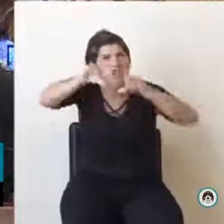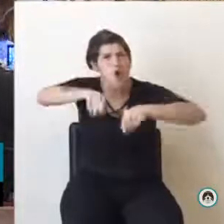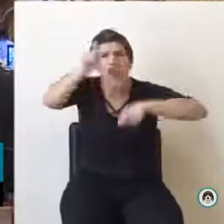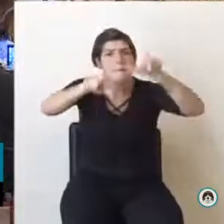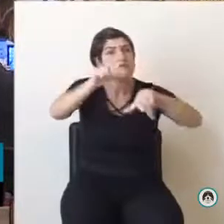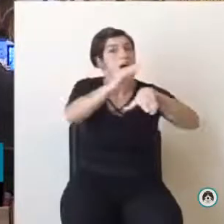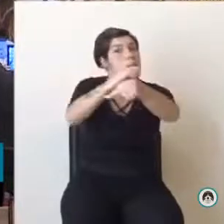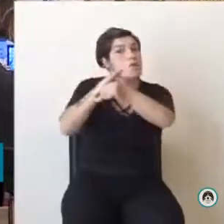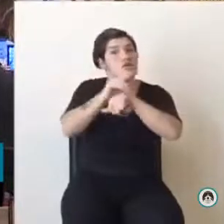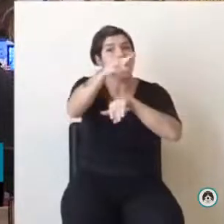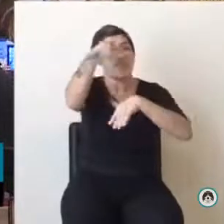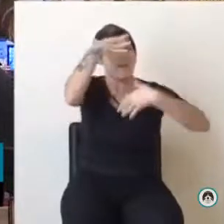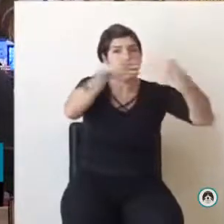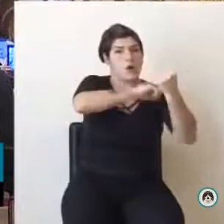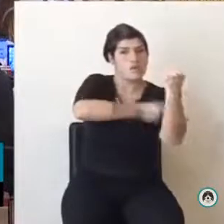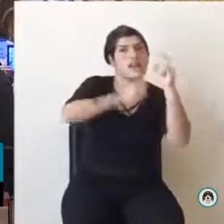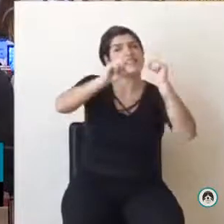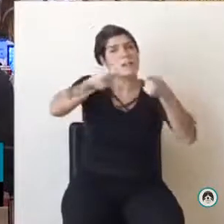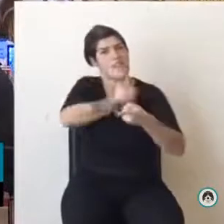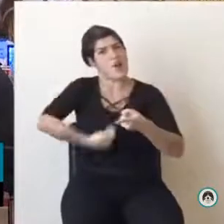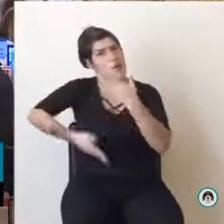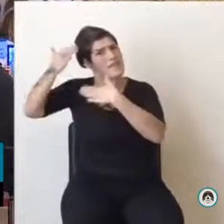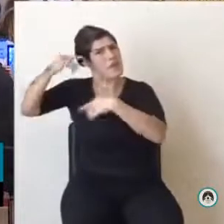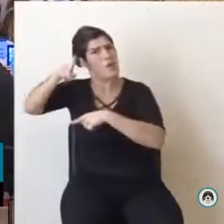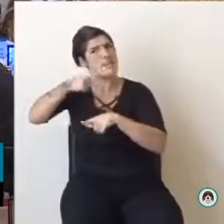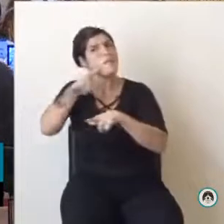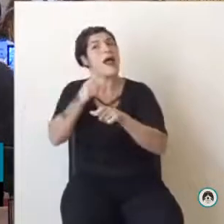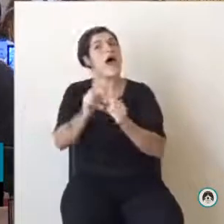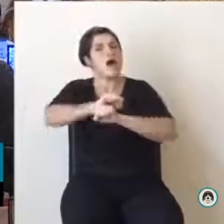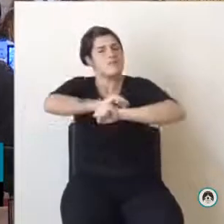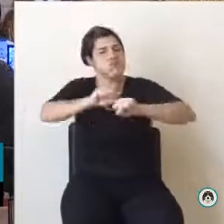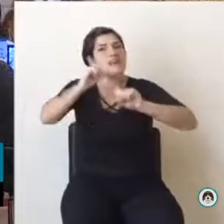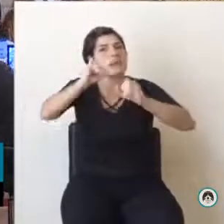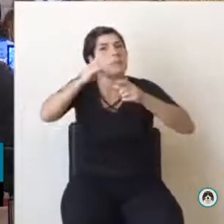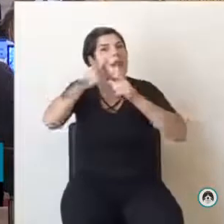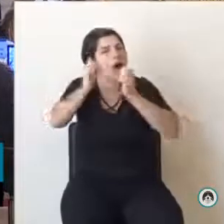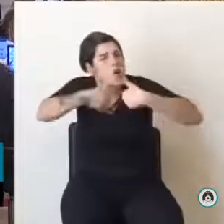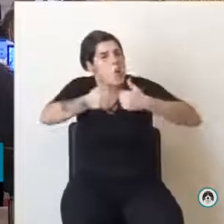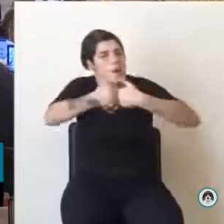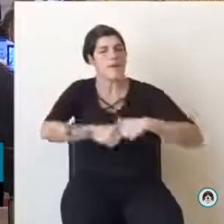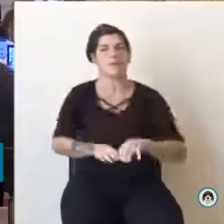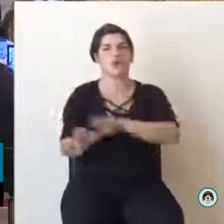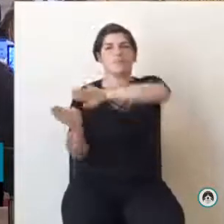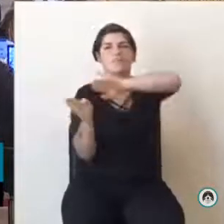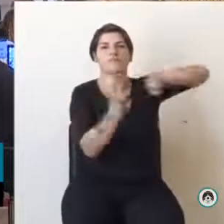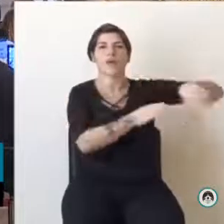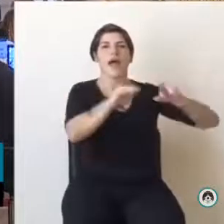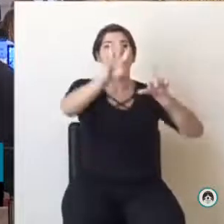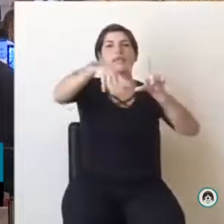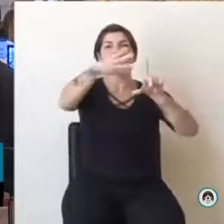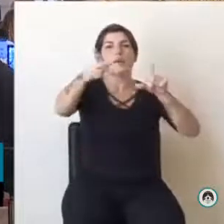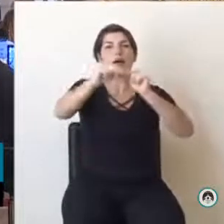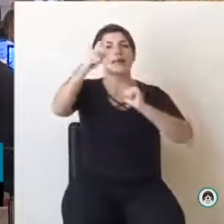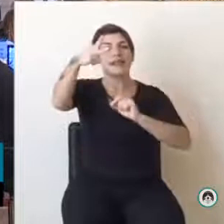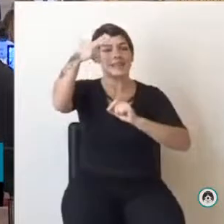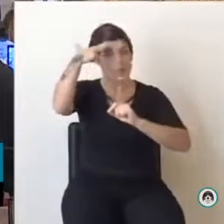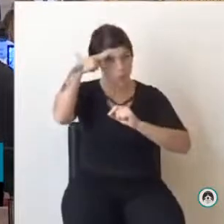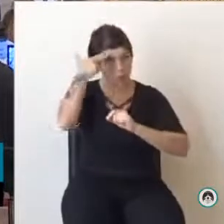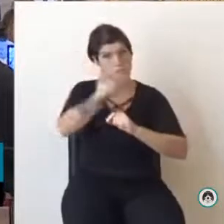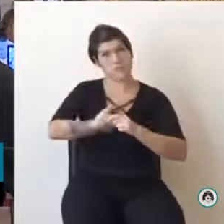gobierno que participaron en ese hecho y en su encubrimiento. Y en la tabla 39, señor Presidente, todavía